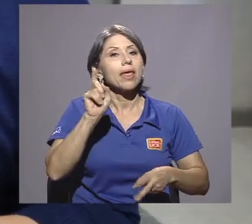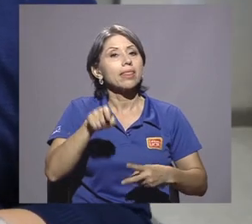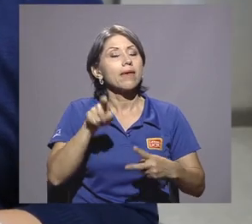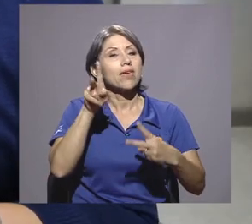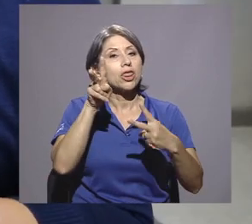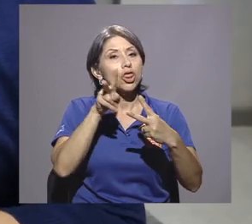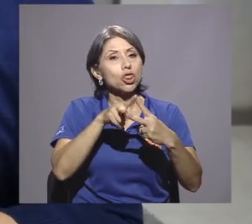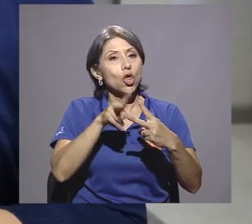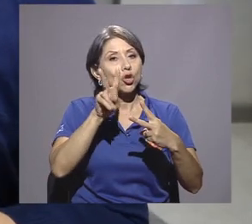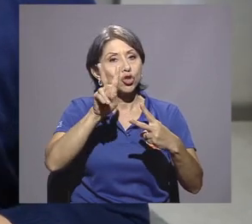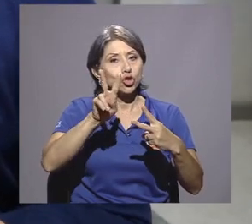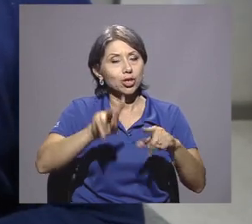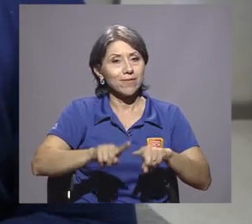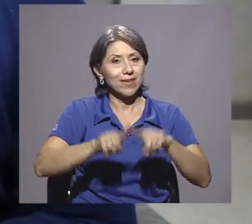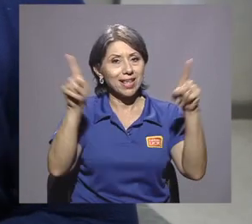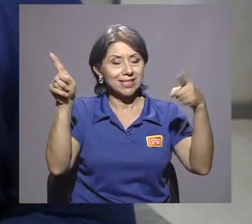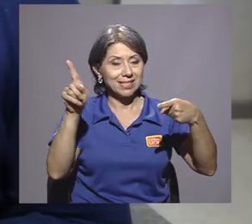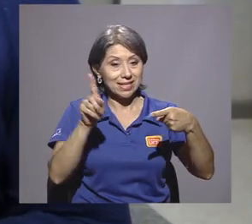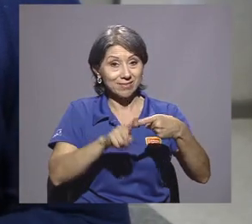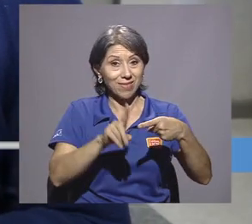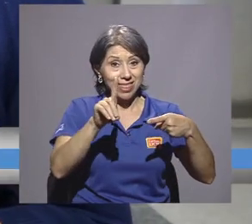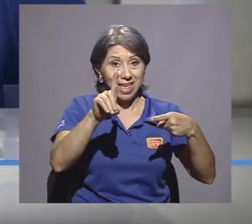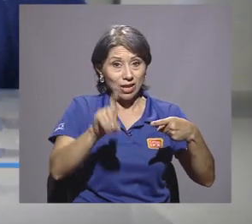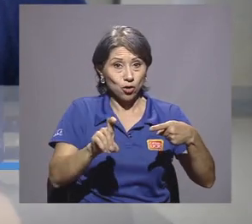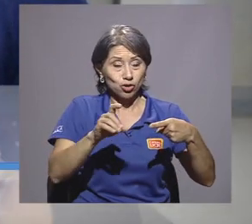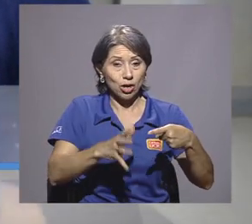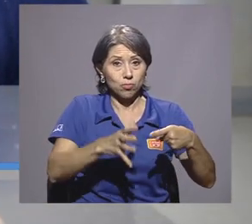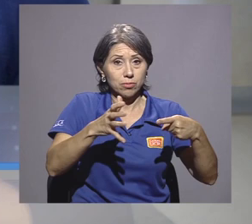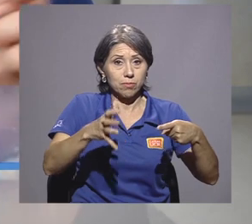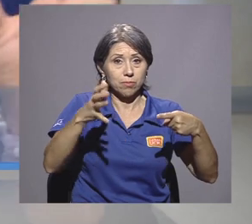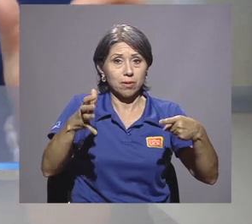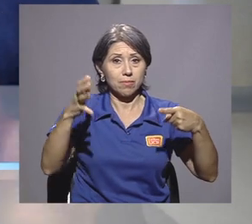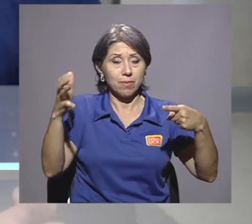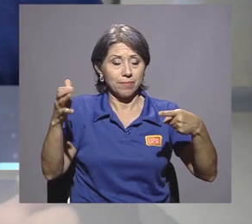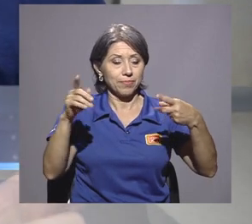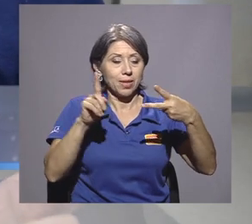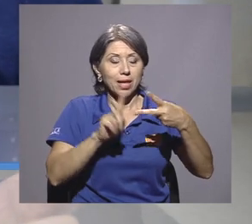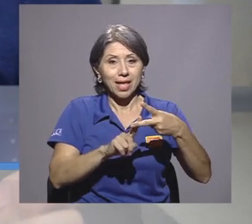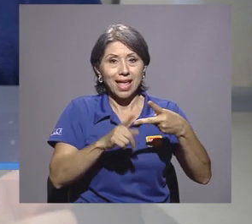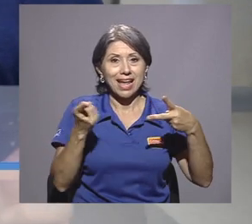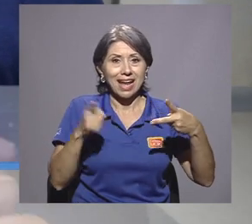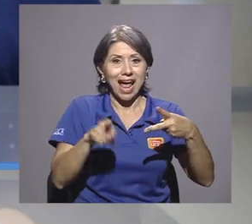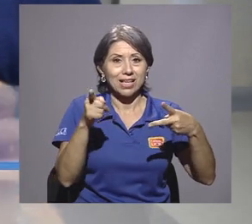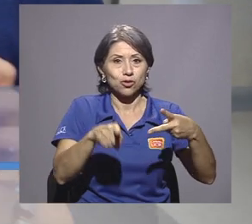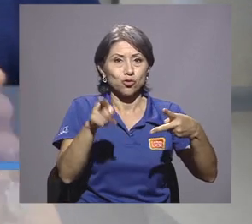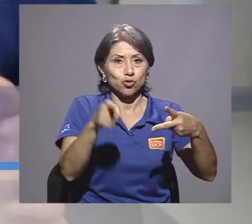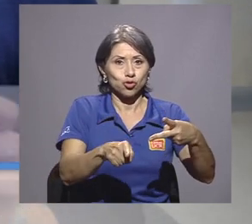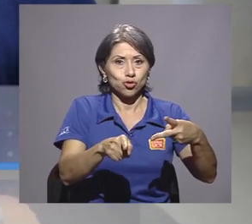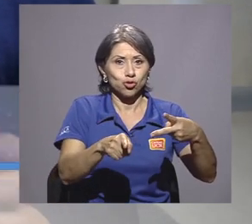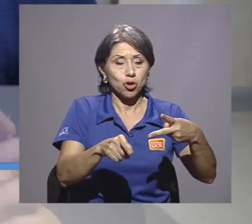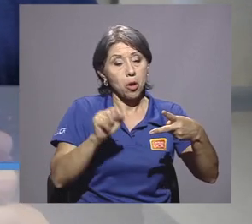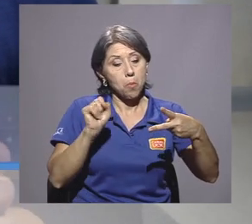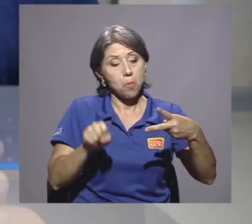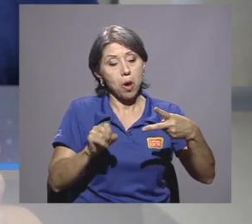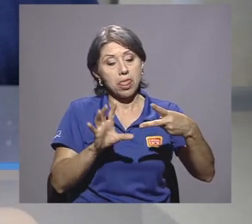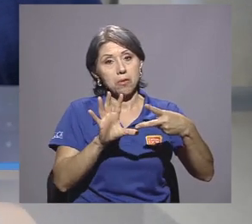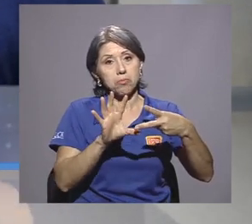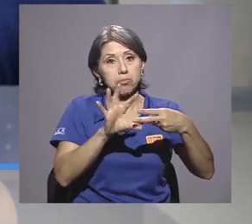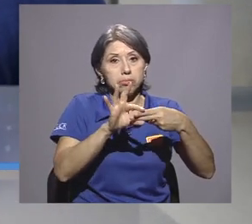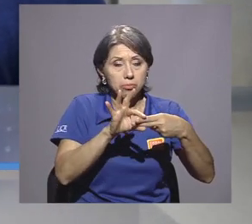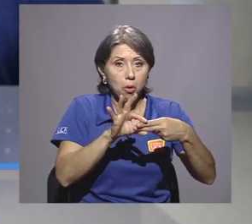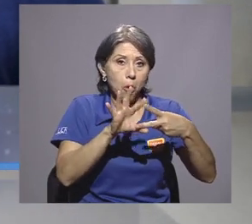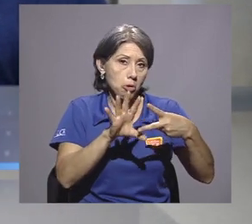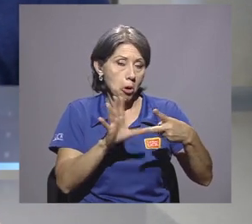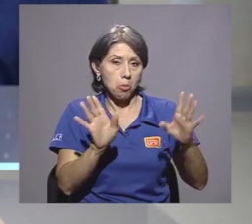diferencias, una cosa es el aumento en el diagnóstico y otra cosa es el aumento en los casos, que podrían estar vinculados o no.